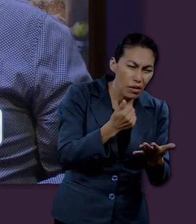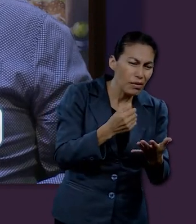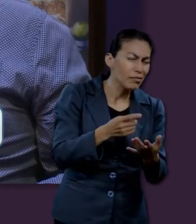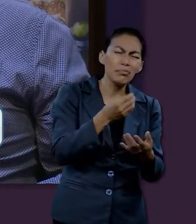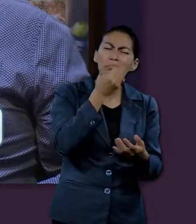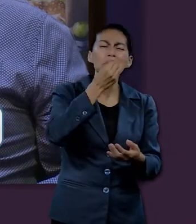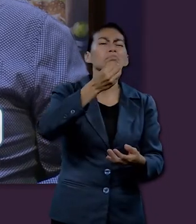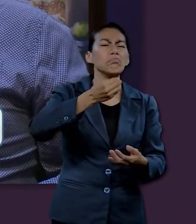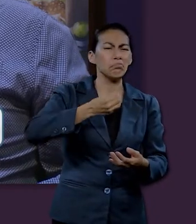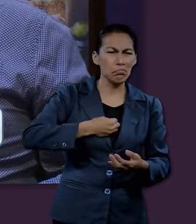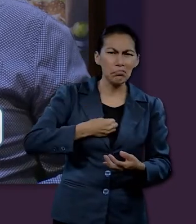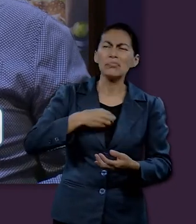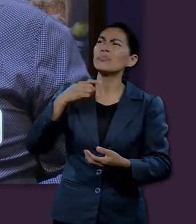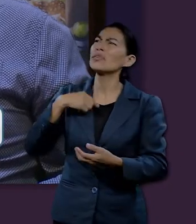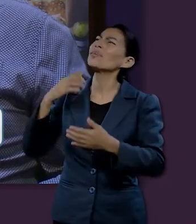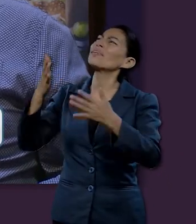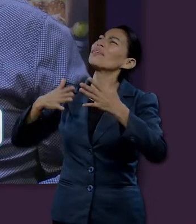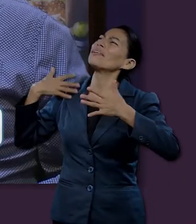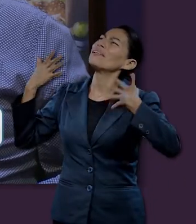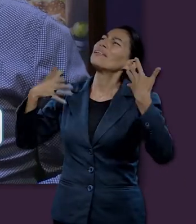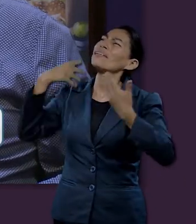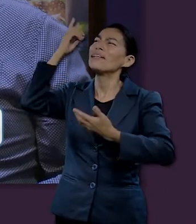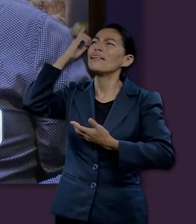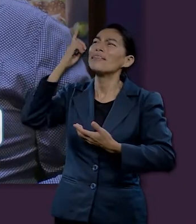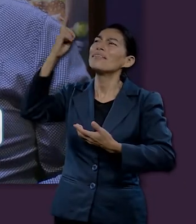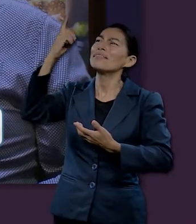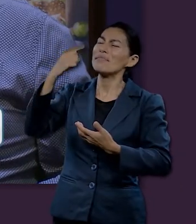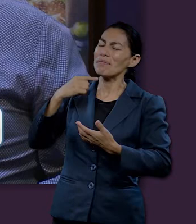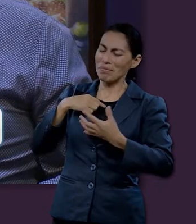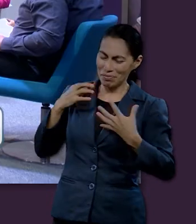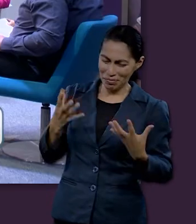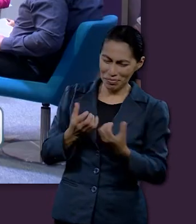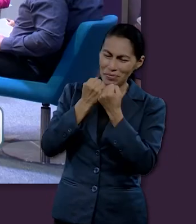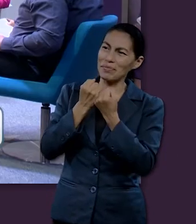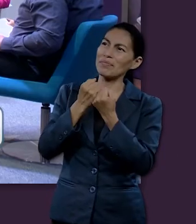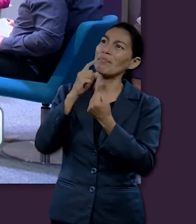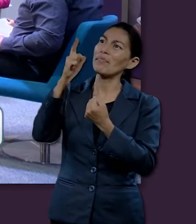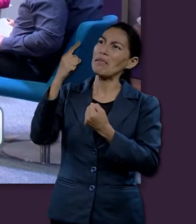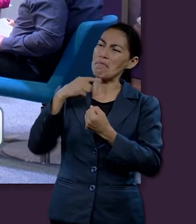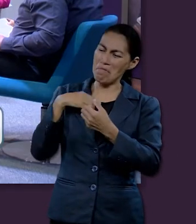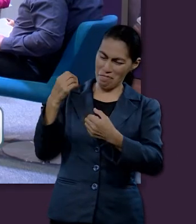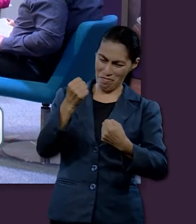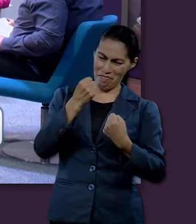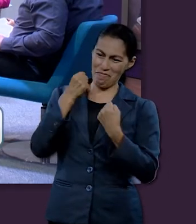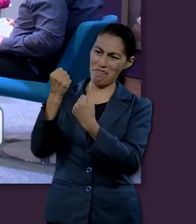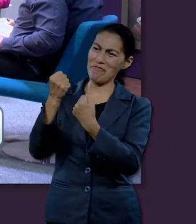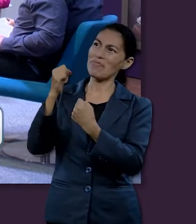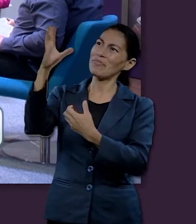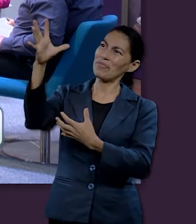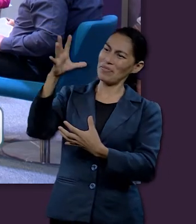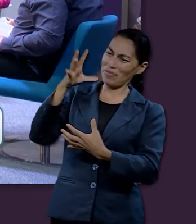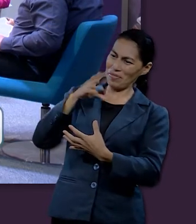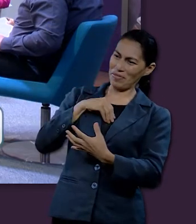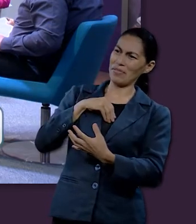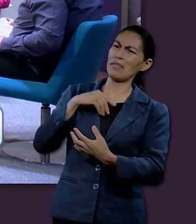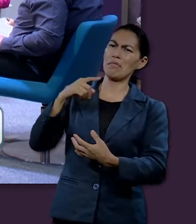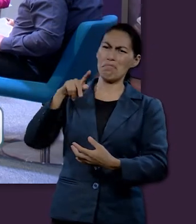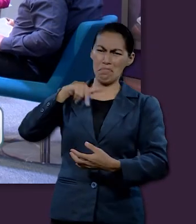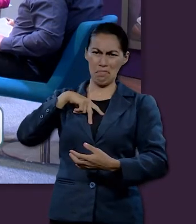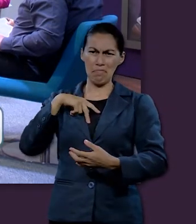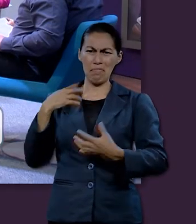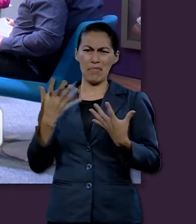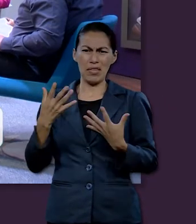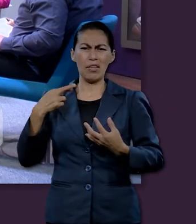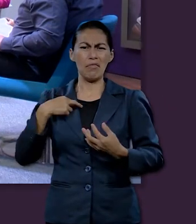con todo, yo me alegraré en Jehová. Me gozaré en el Dios de mi salvación. Jehová, el Señor, es mi fortaleza. Él me da